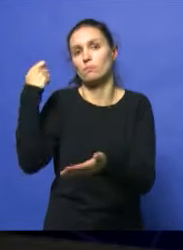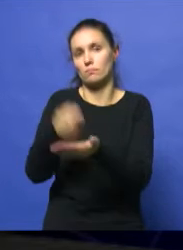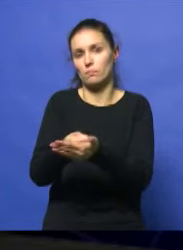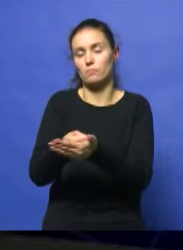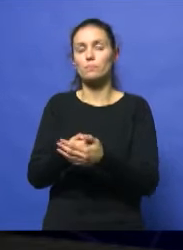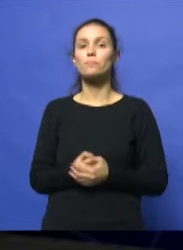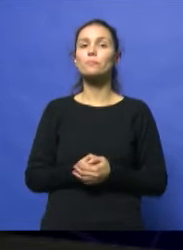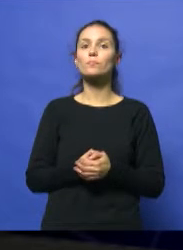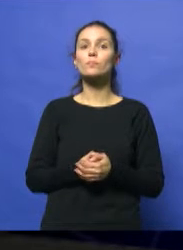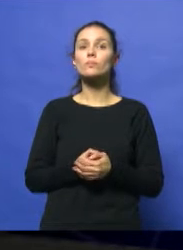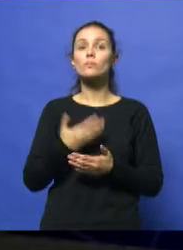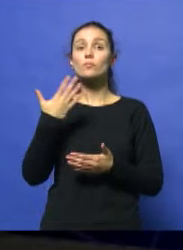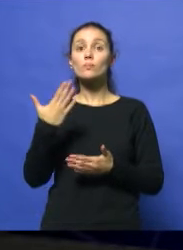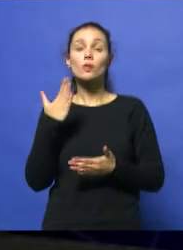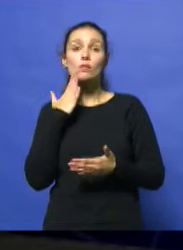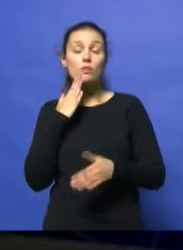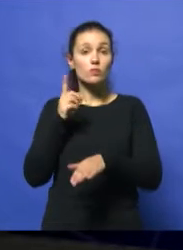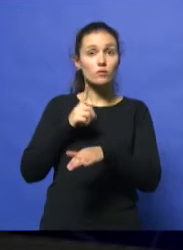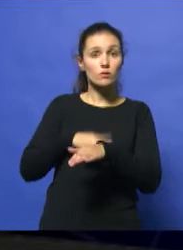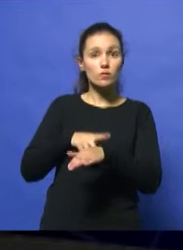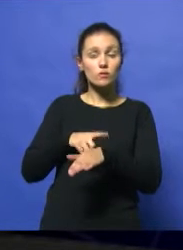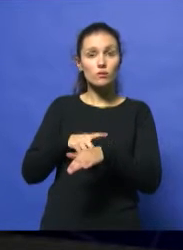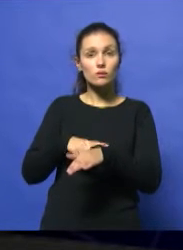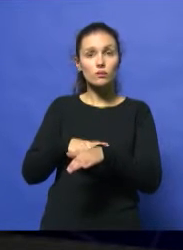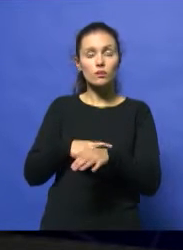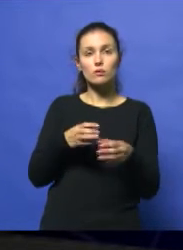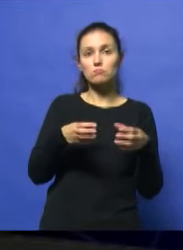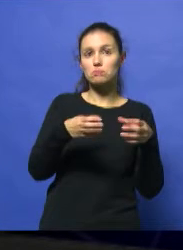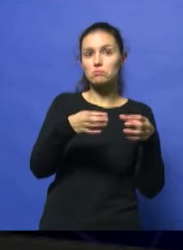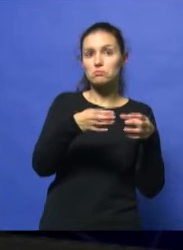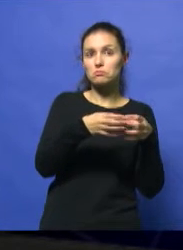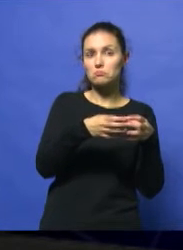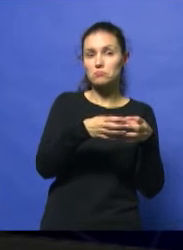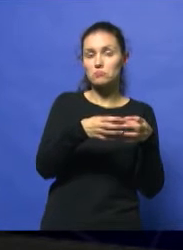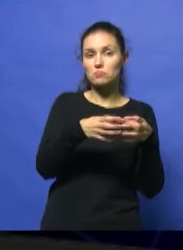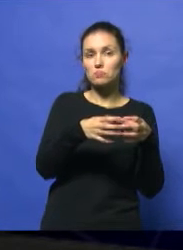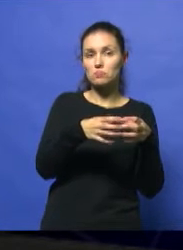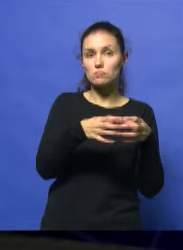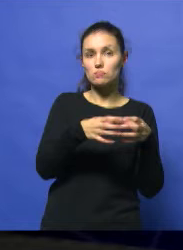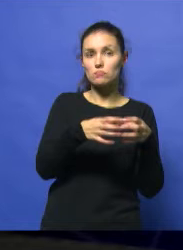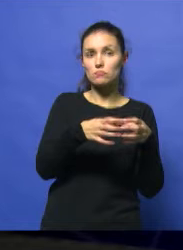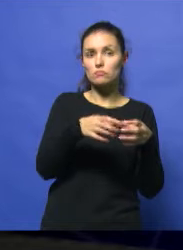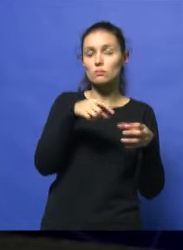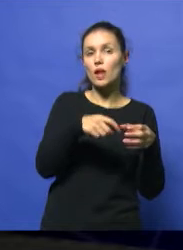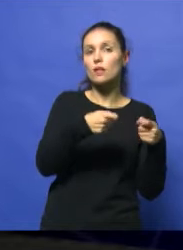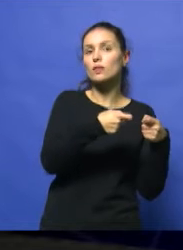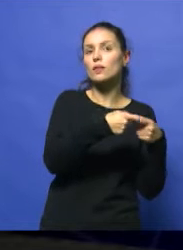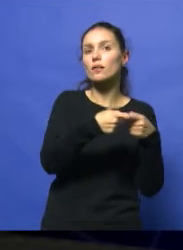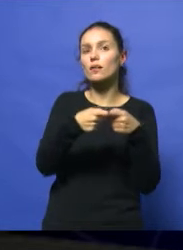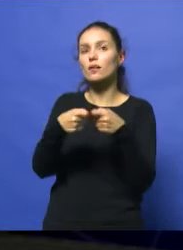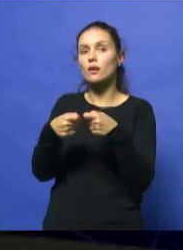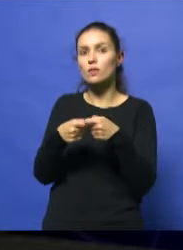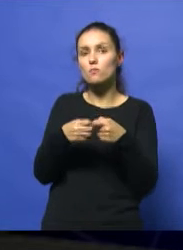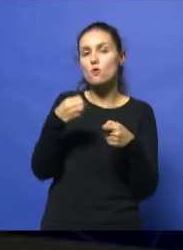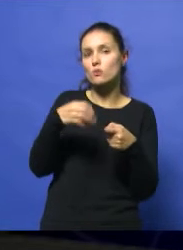A las 5 de la tarde se esperaba una reunión que se generara por parte de los gremios de recolección de